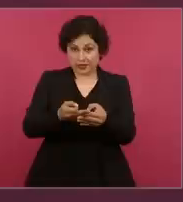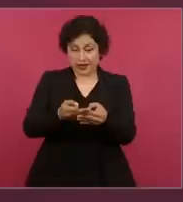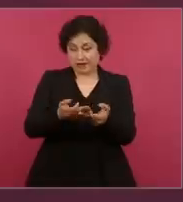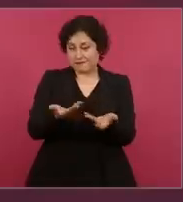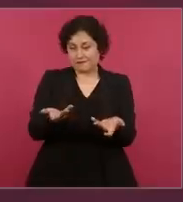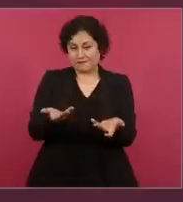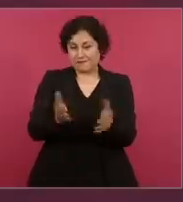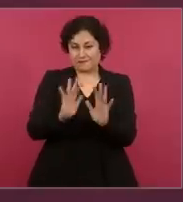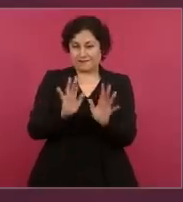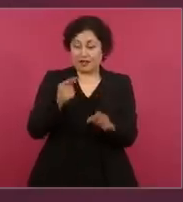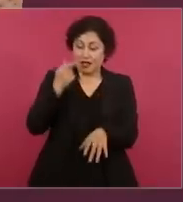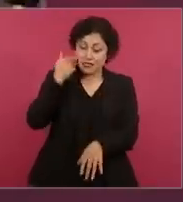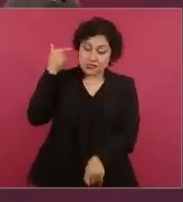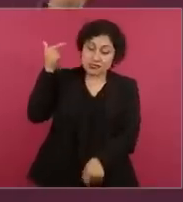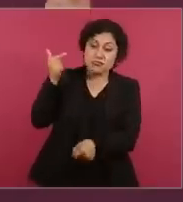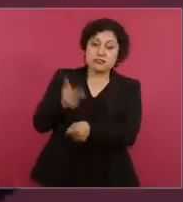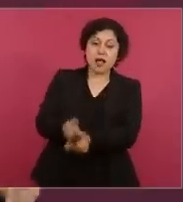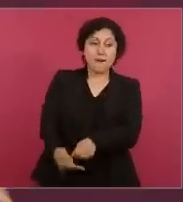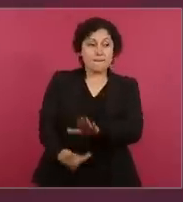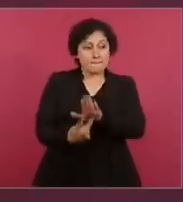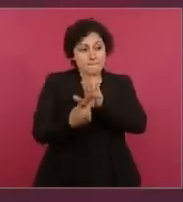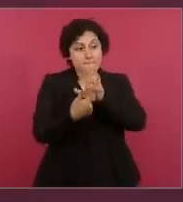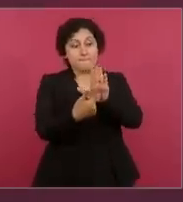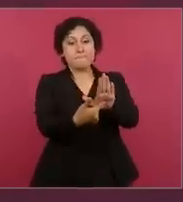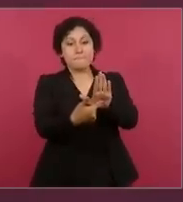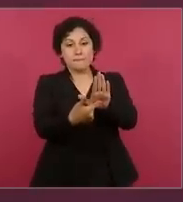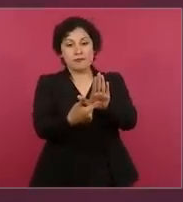eso es un avance.